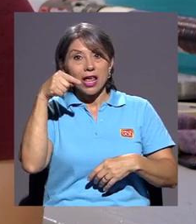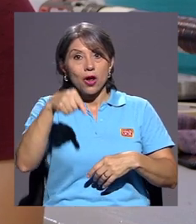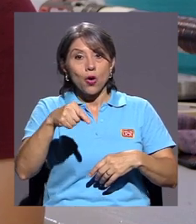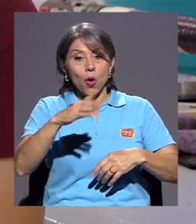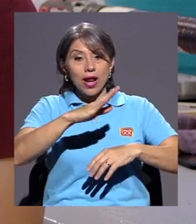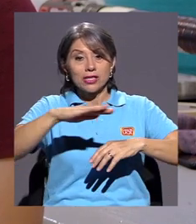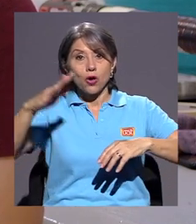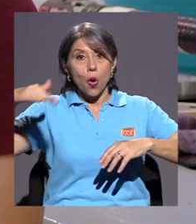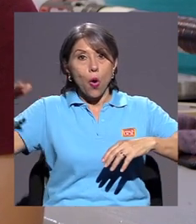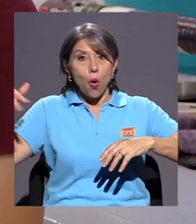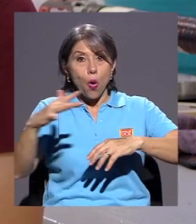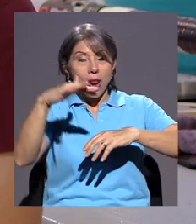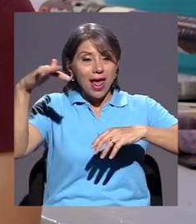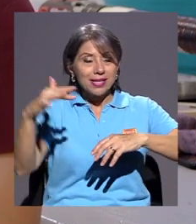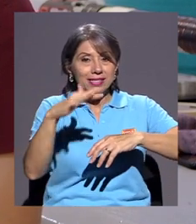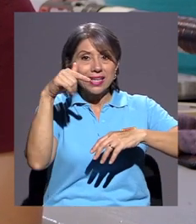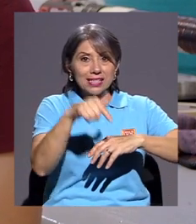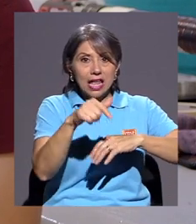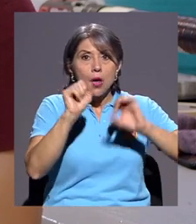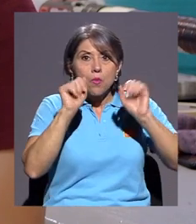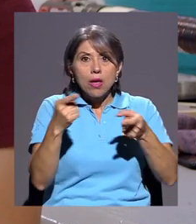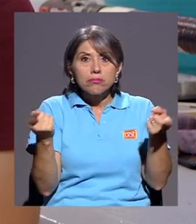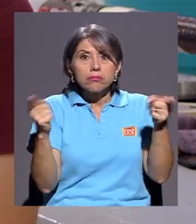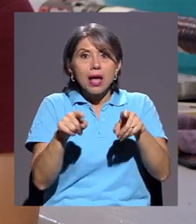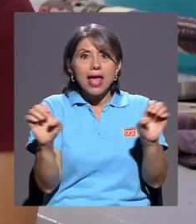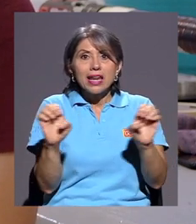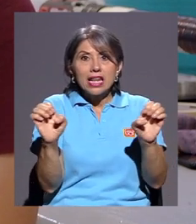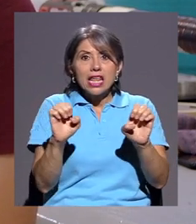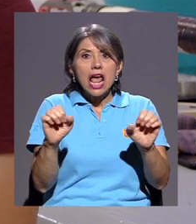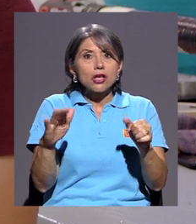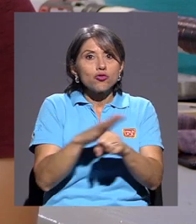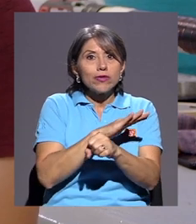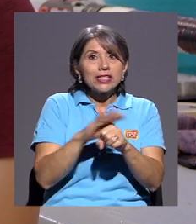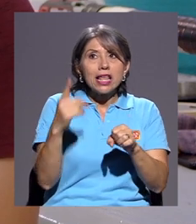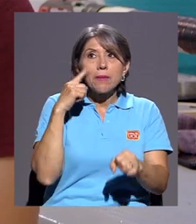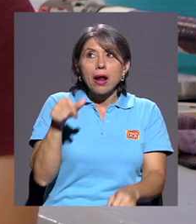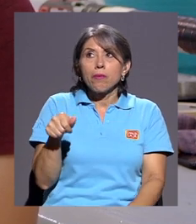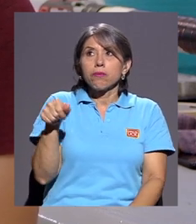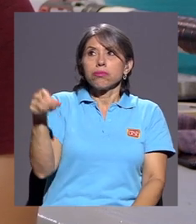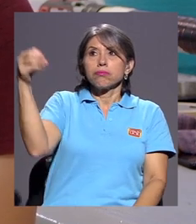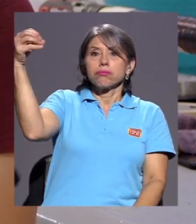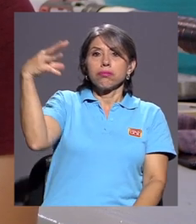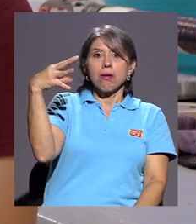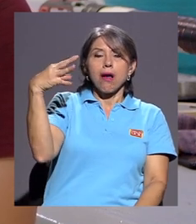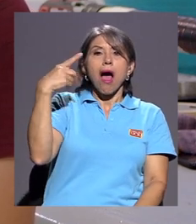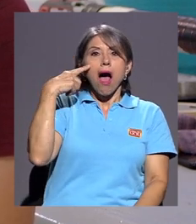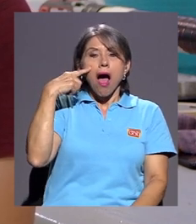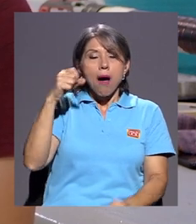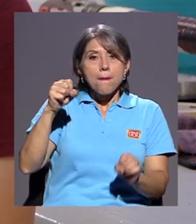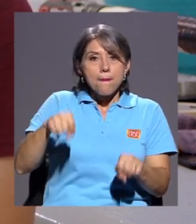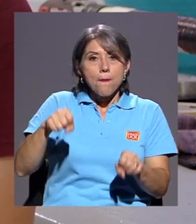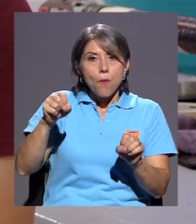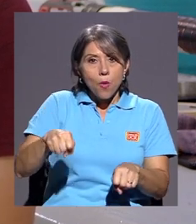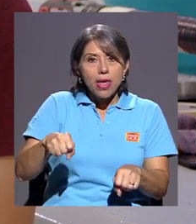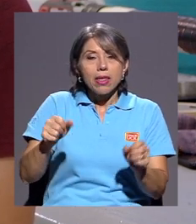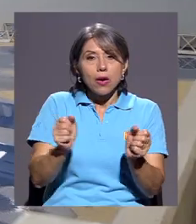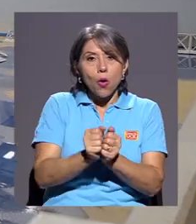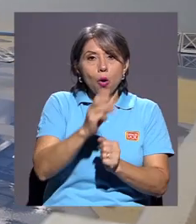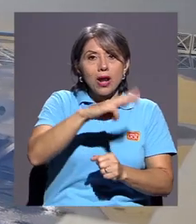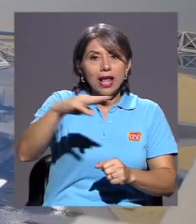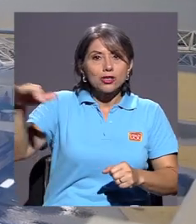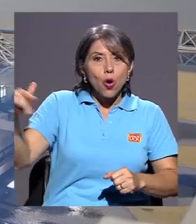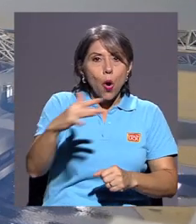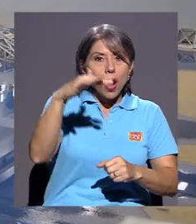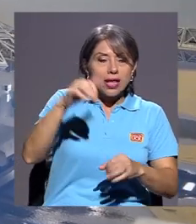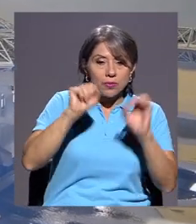poder generar suficiente luz, suficiente energía para prender por menos unas luces y mostrar cómo es posible a través de las